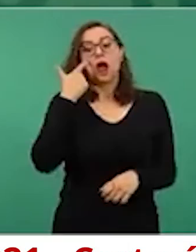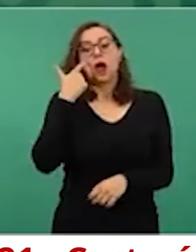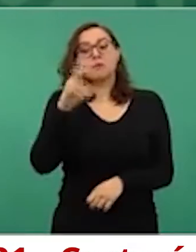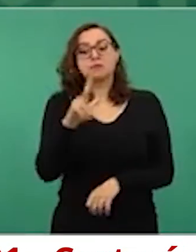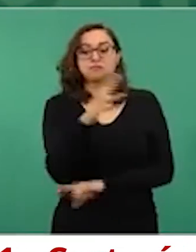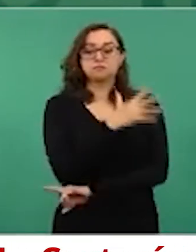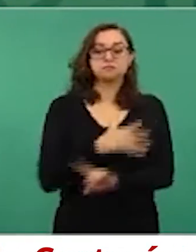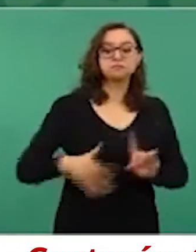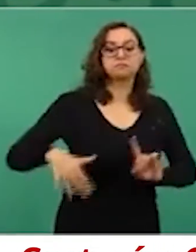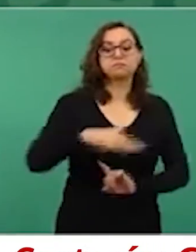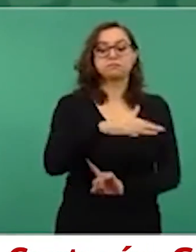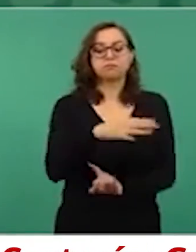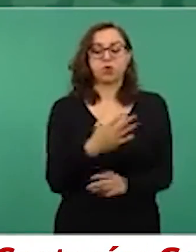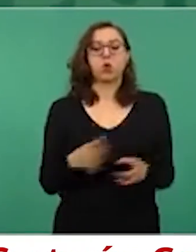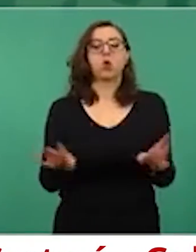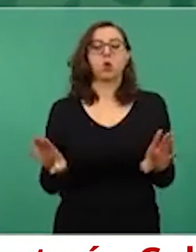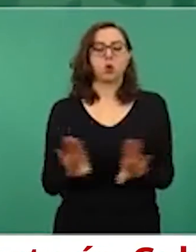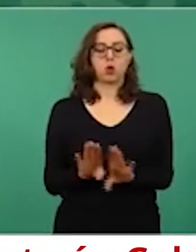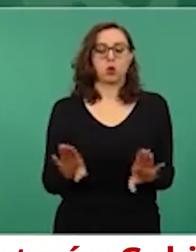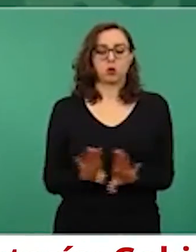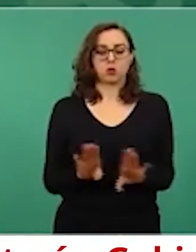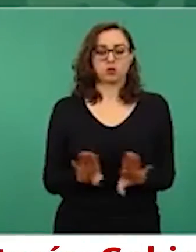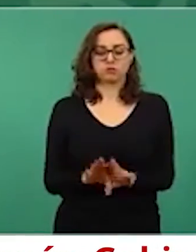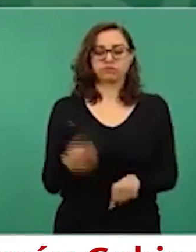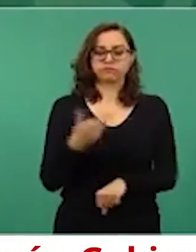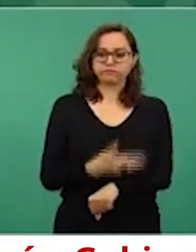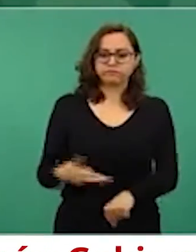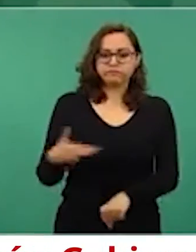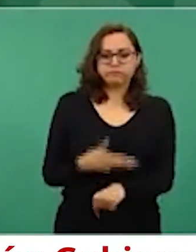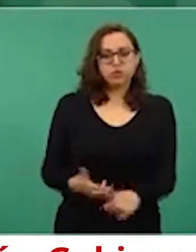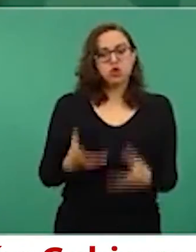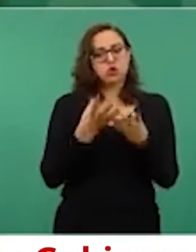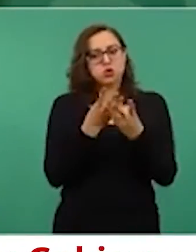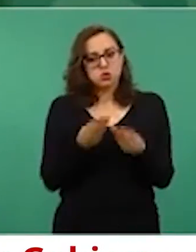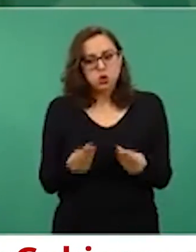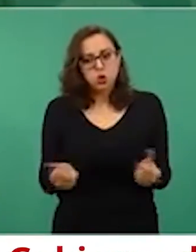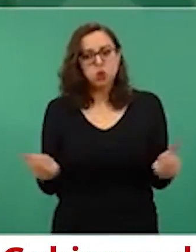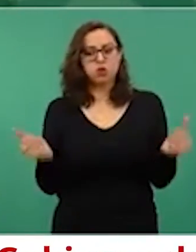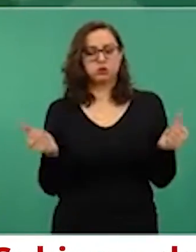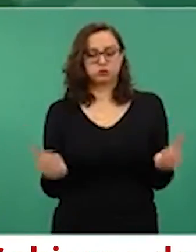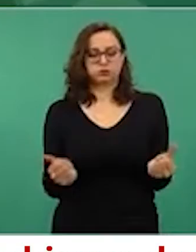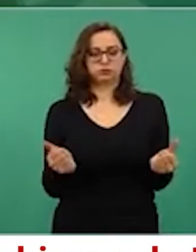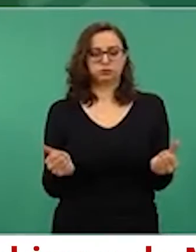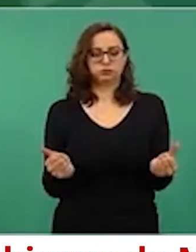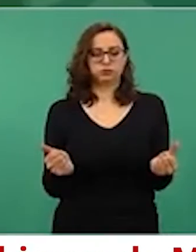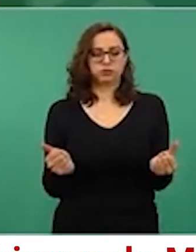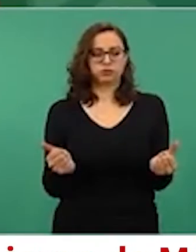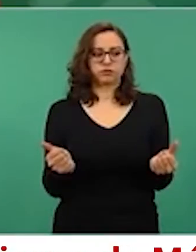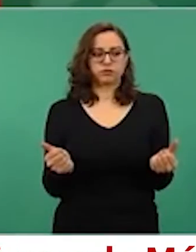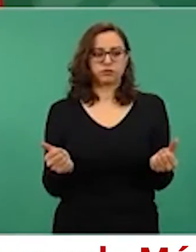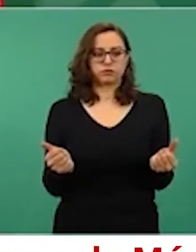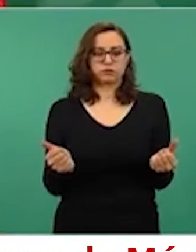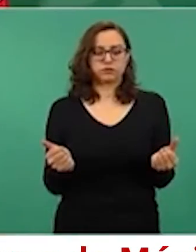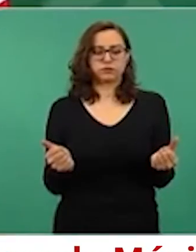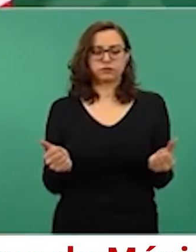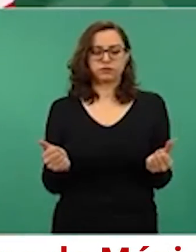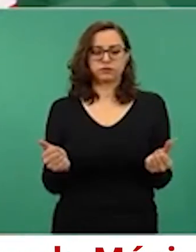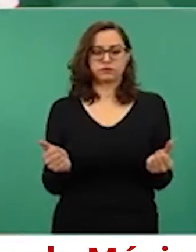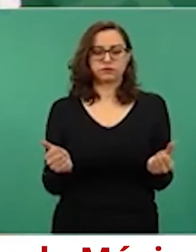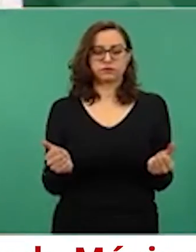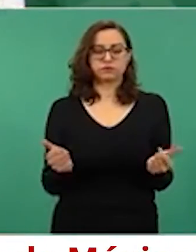se llega a un arreglo sin que se tolere